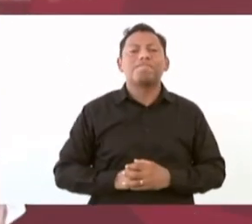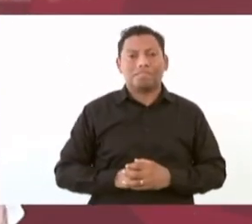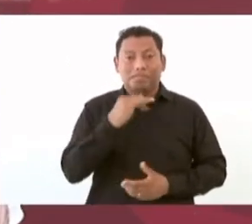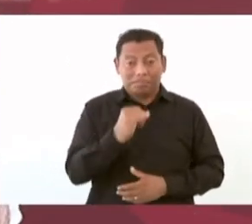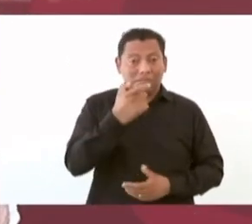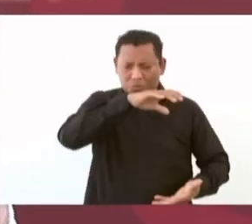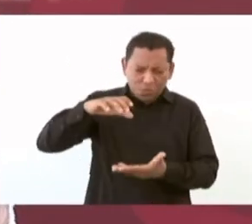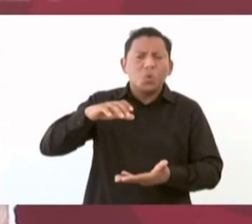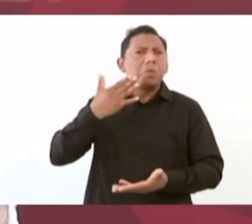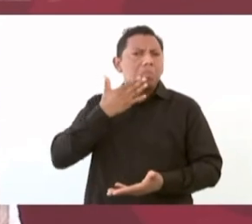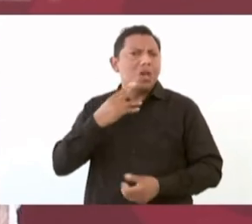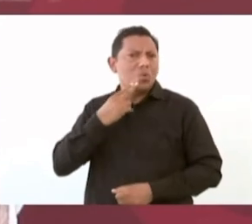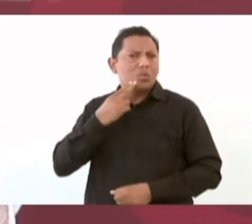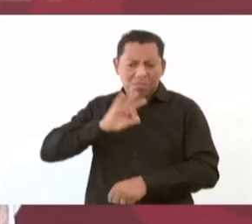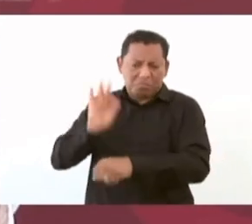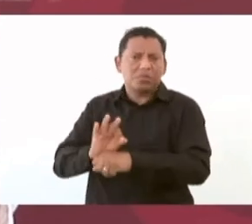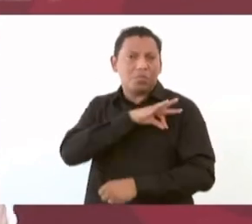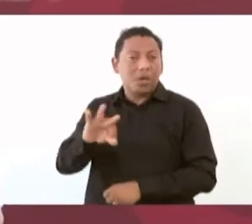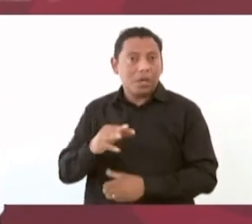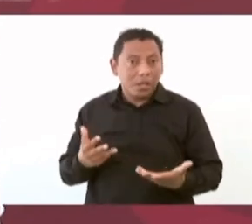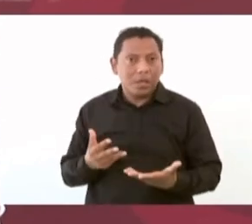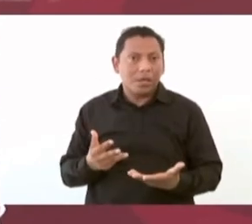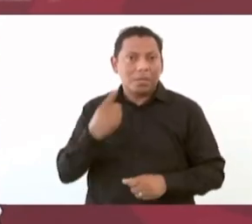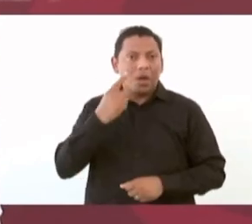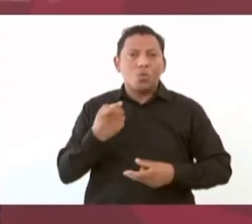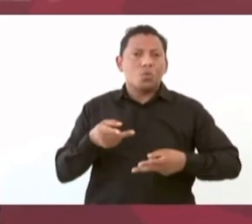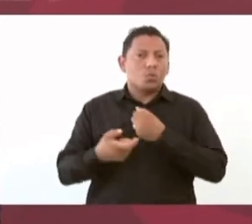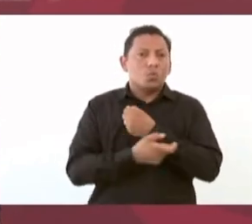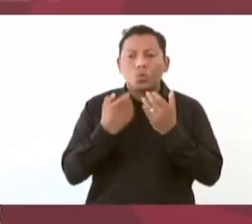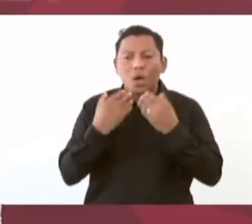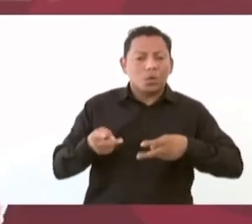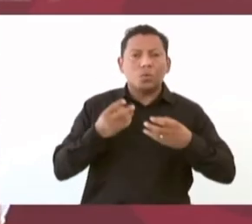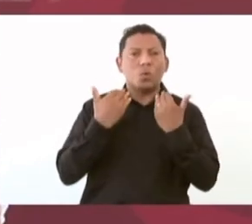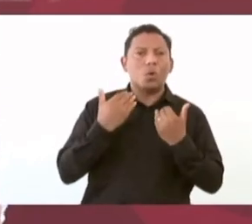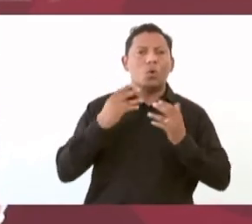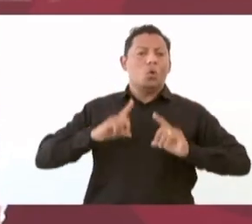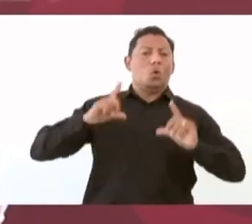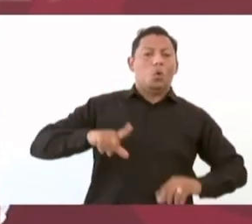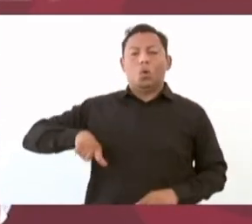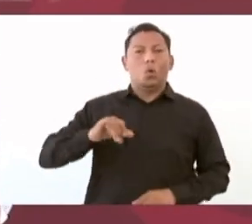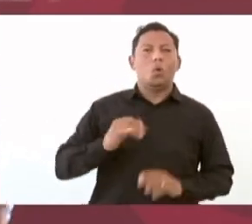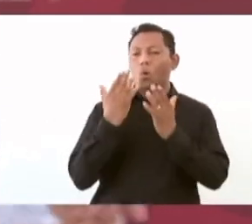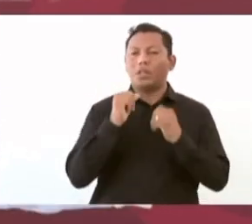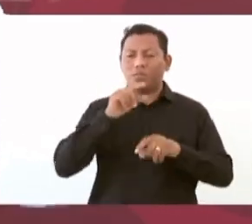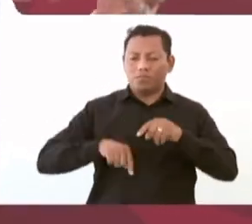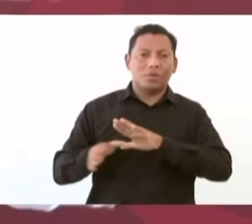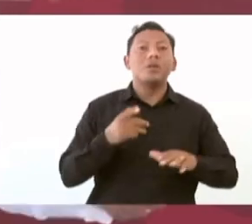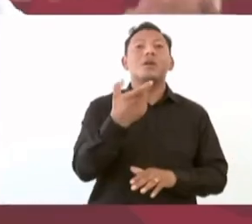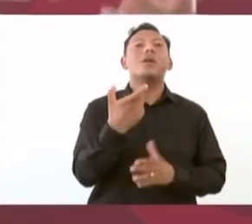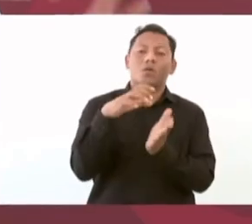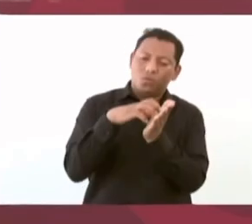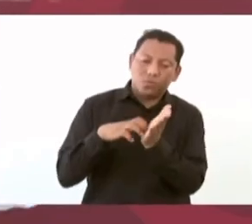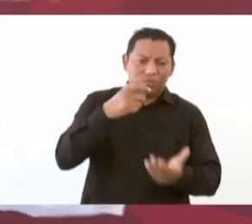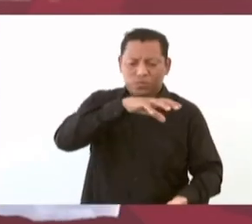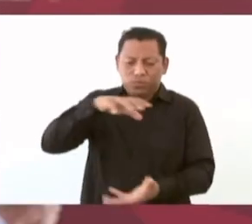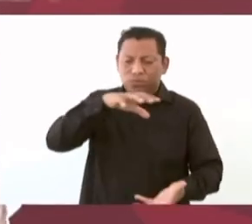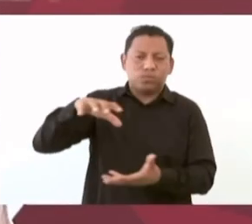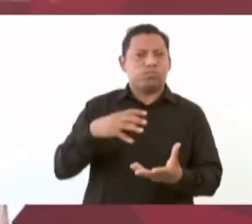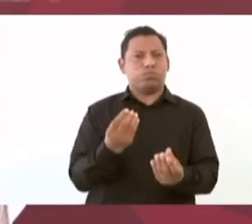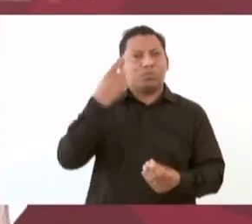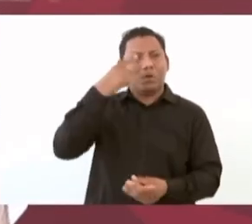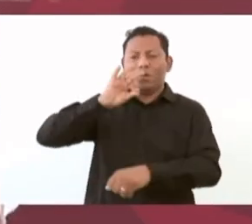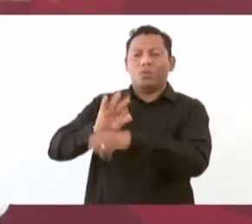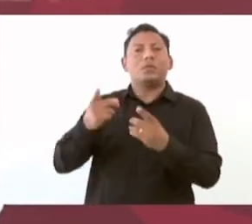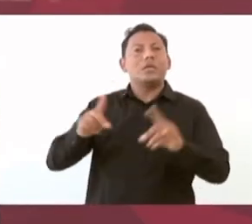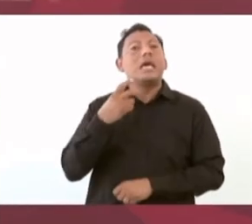Y así el presupuesto rinde, alcanza. Si no hay corrupción y si no hay lujos en el gobierno, hay ahorros. Se liberan muchos fondos